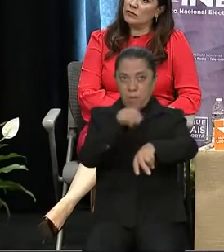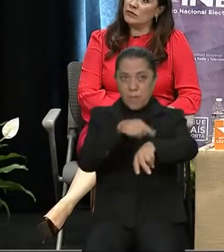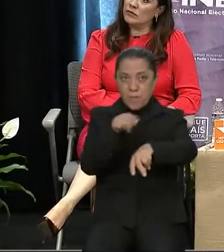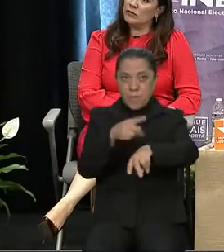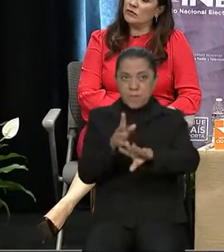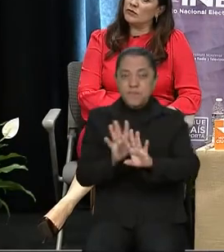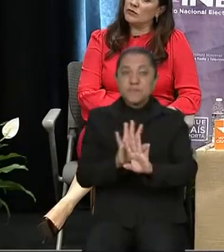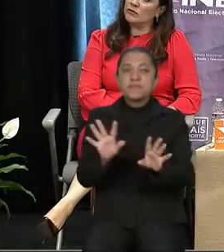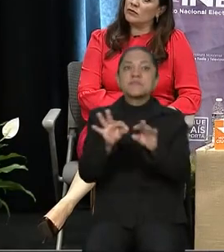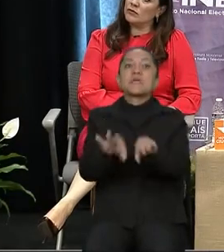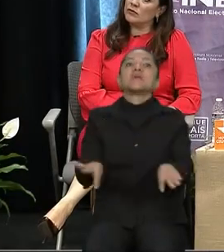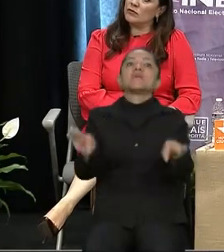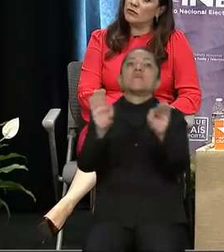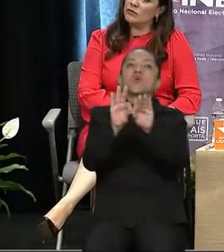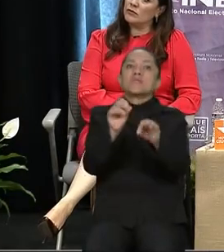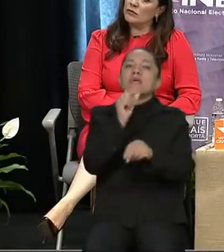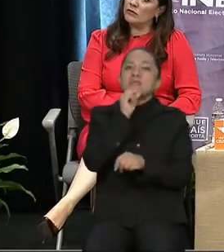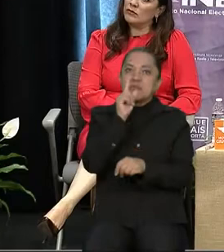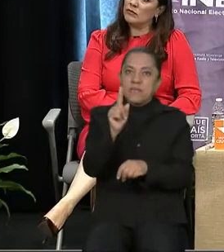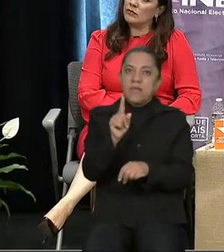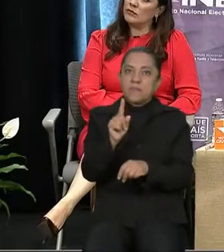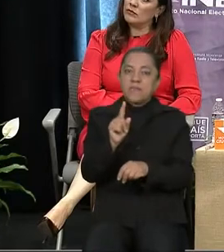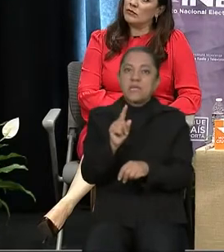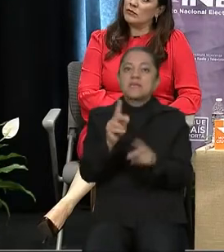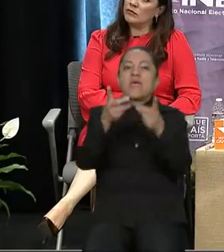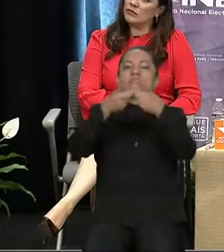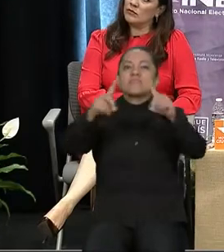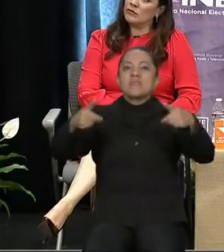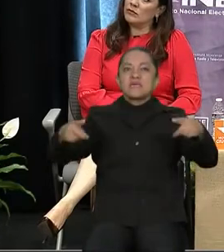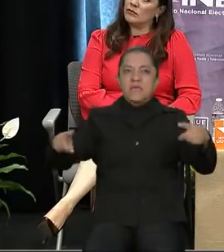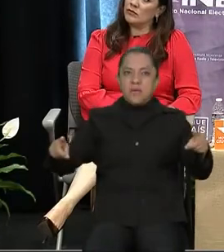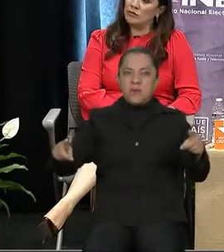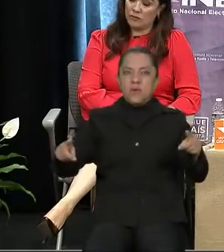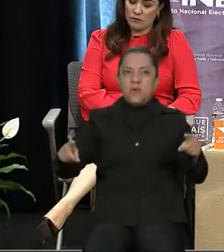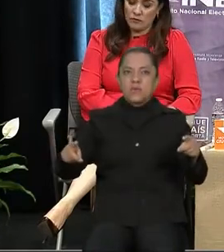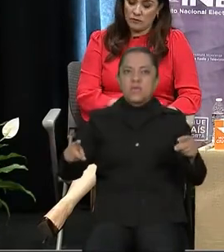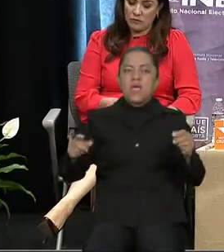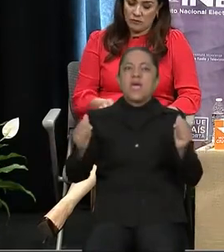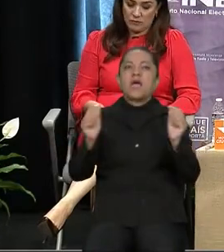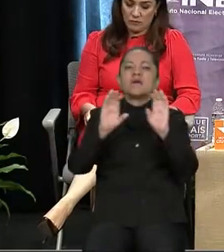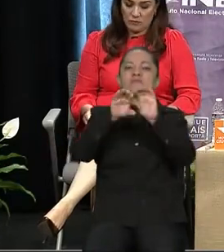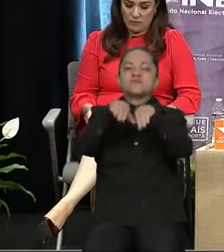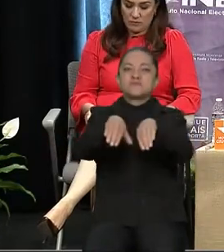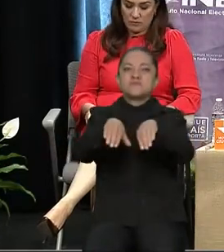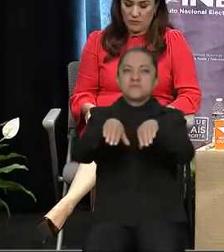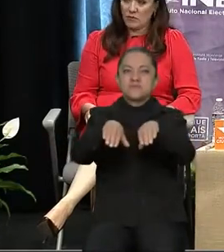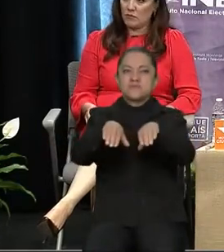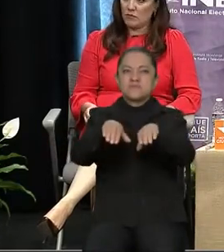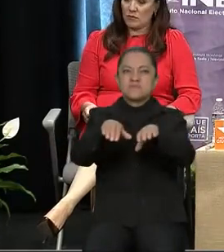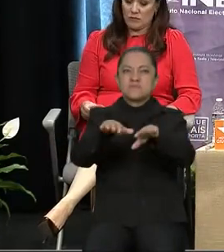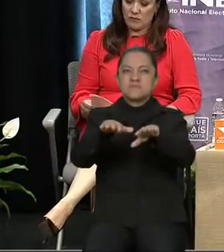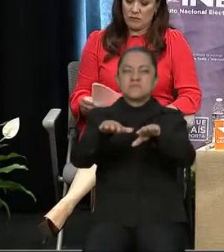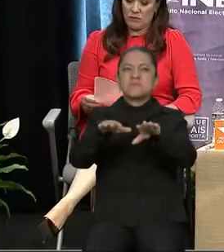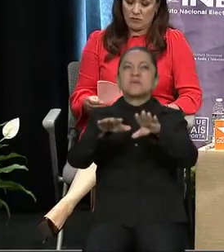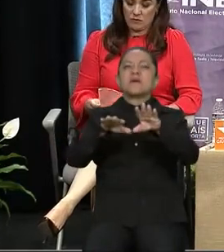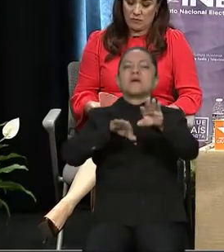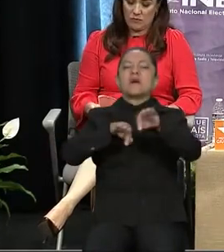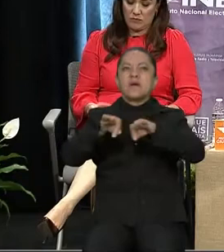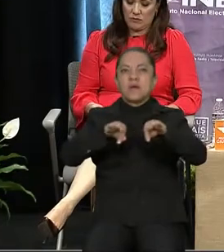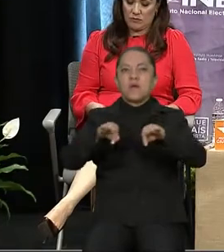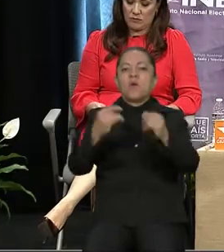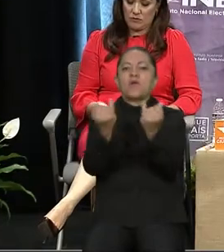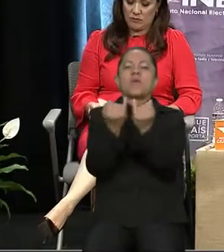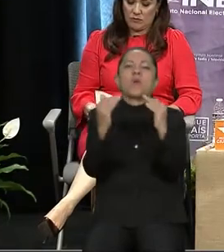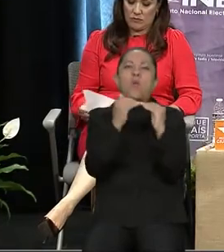comentarles que se desarrollará en materia de empleo e igualdad de oportunidades, medio ambiente y cambio climático,